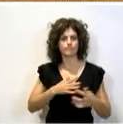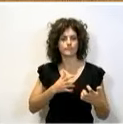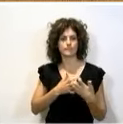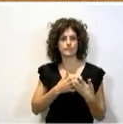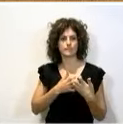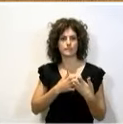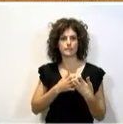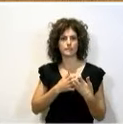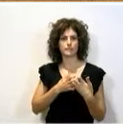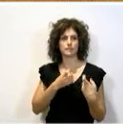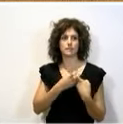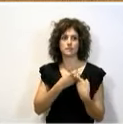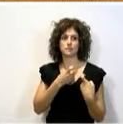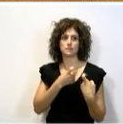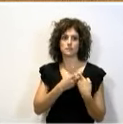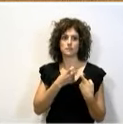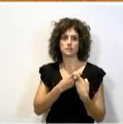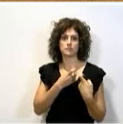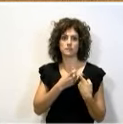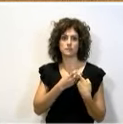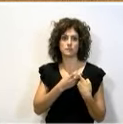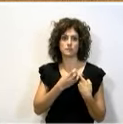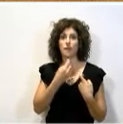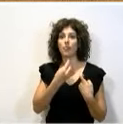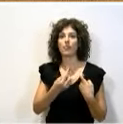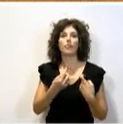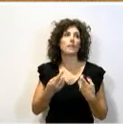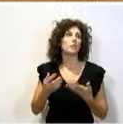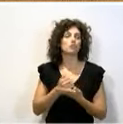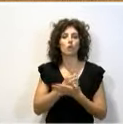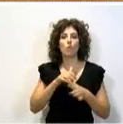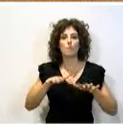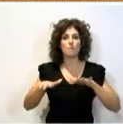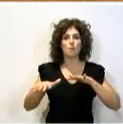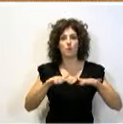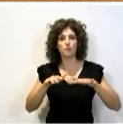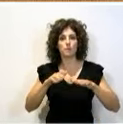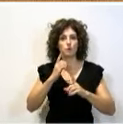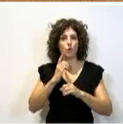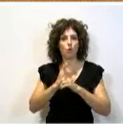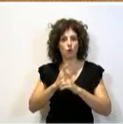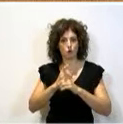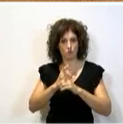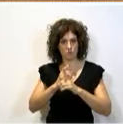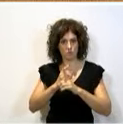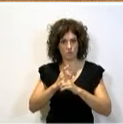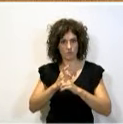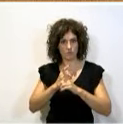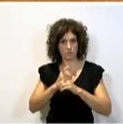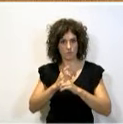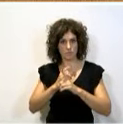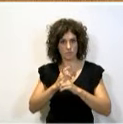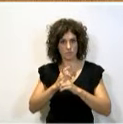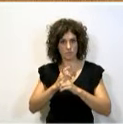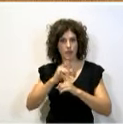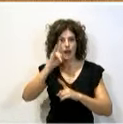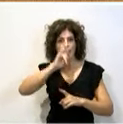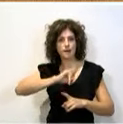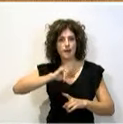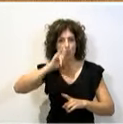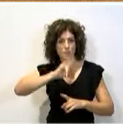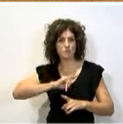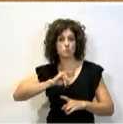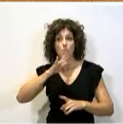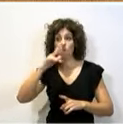pasiva. ¿Qué no decir de todo el movimiento contra el racismo en Estados Unidos, negándose